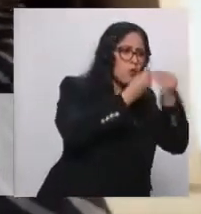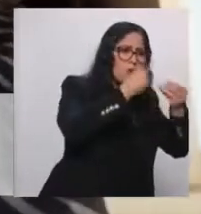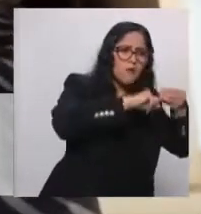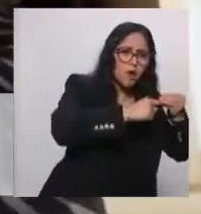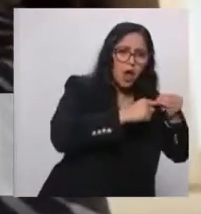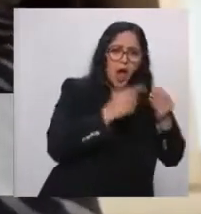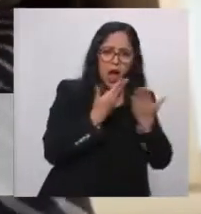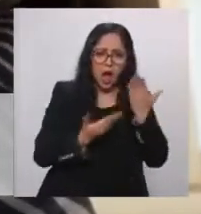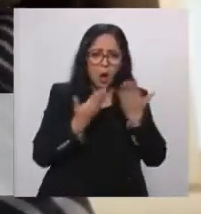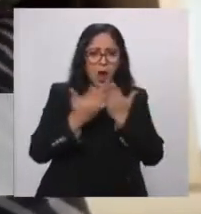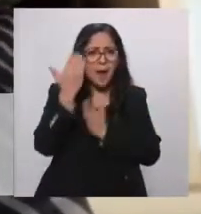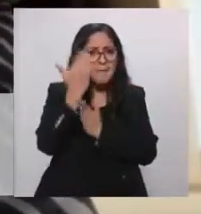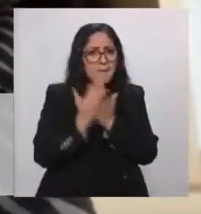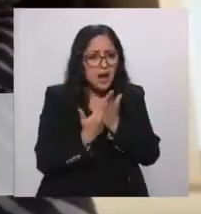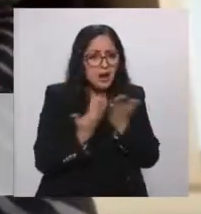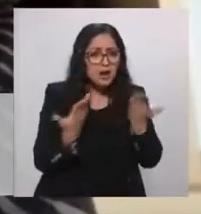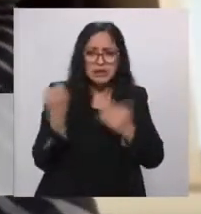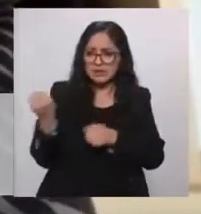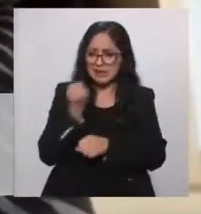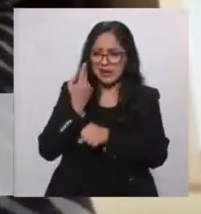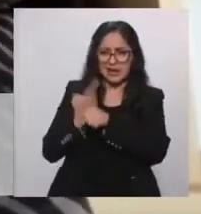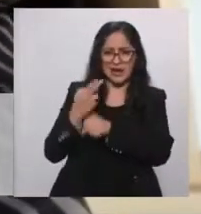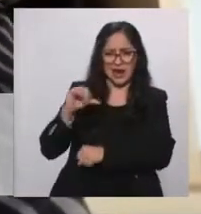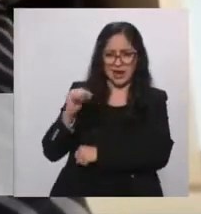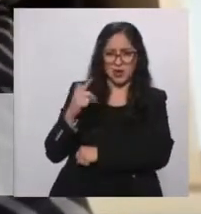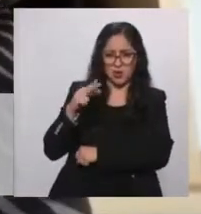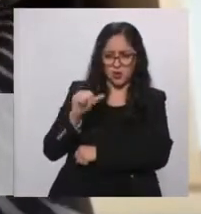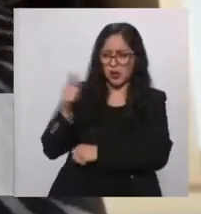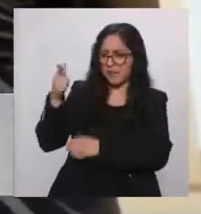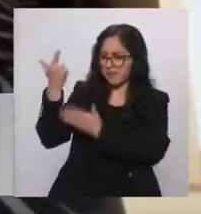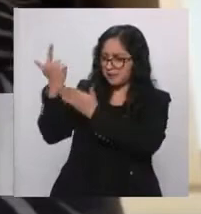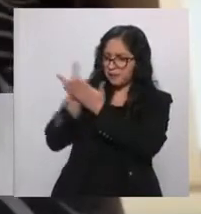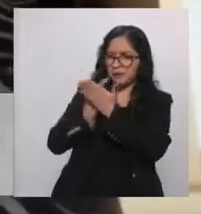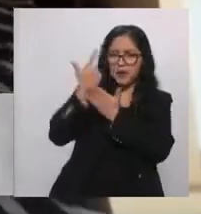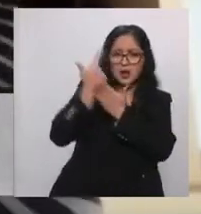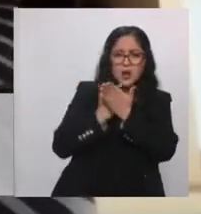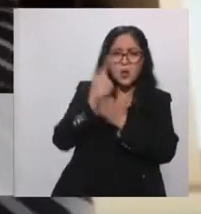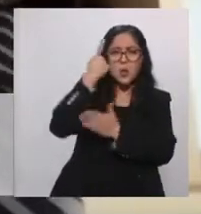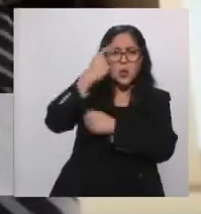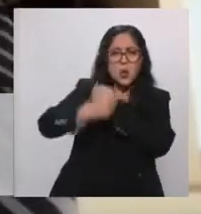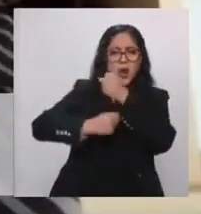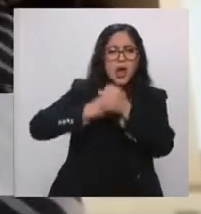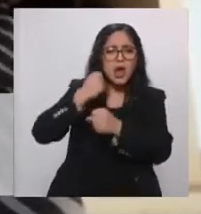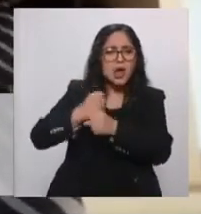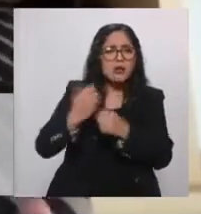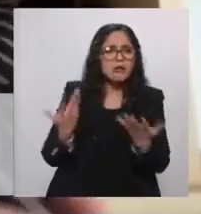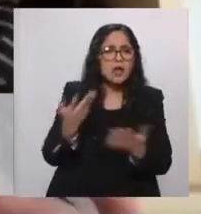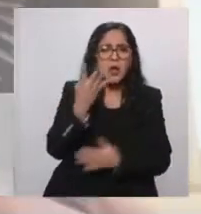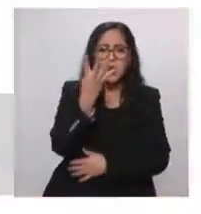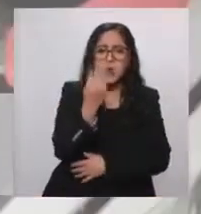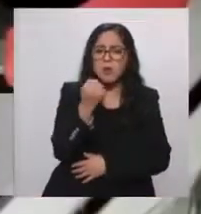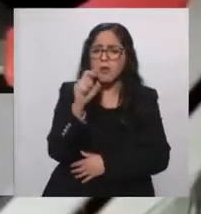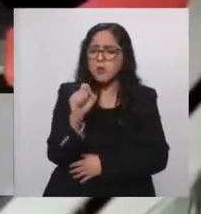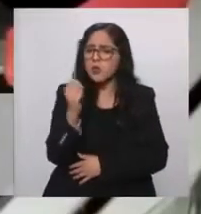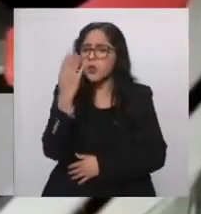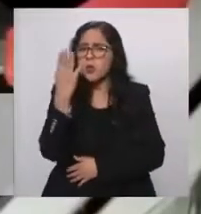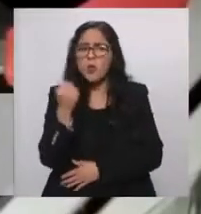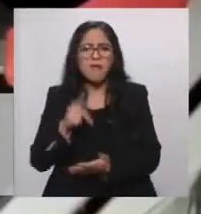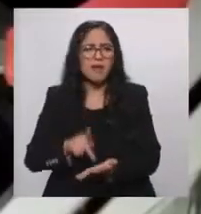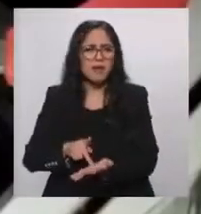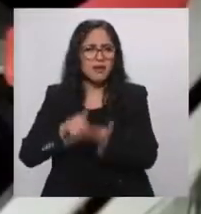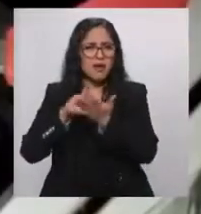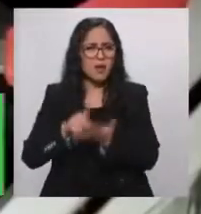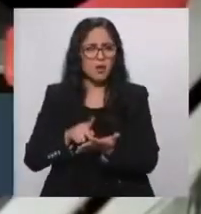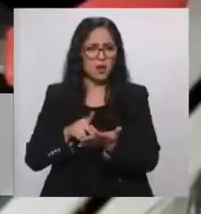la Secretaría de Agricultura y Desarrollo, el consumo anual per cápita de frijoles es solamente de 9.9 kilogramos, ¿no? Cuando yo creo que